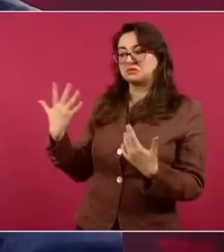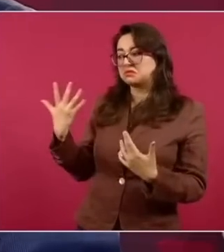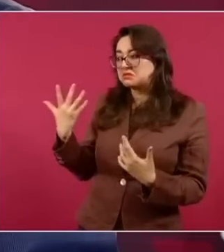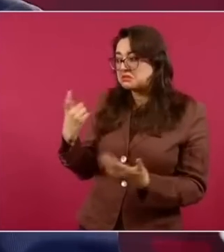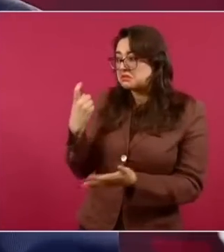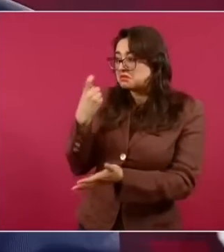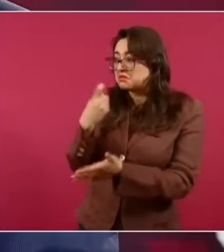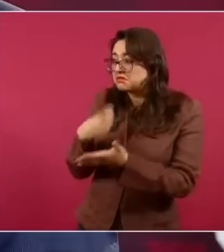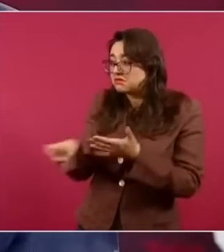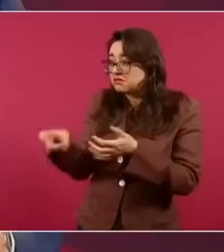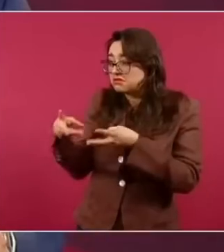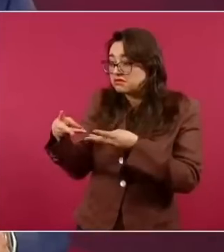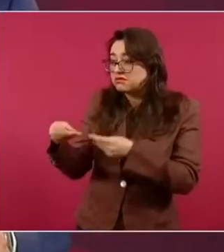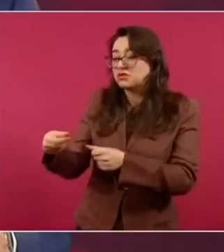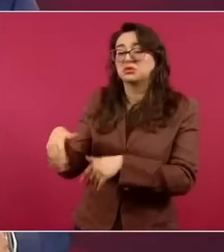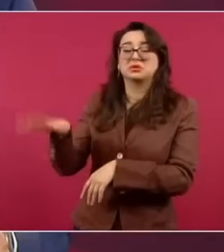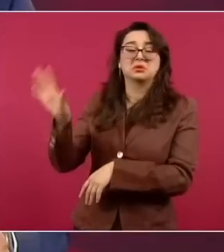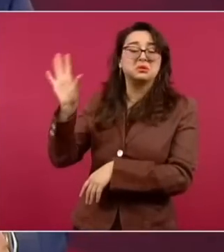en promedio